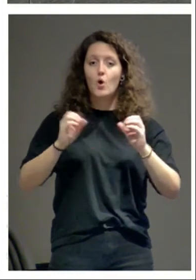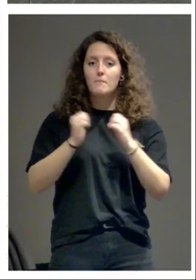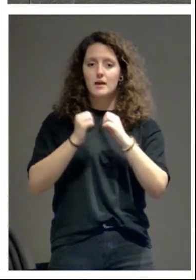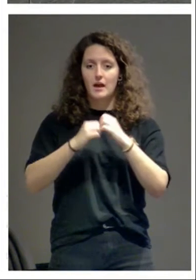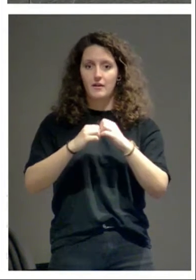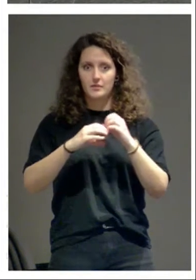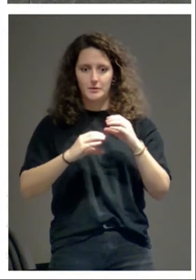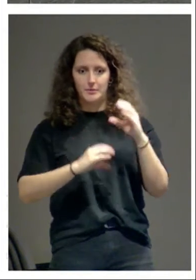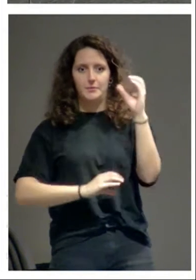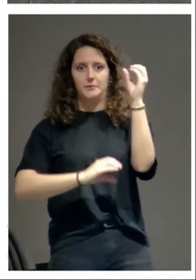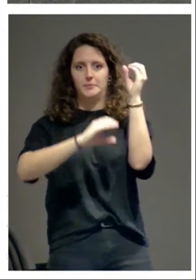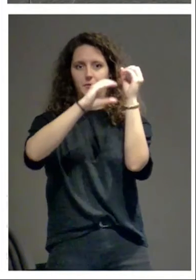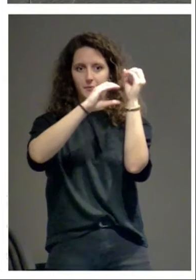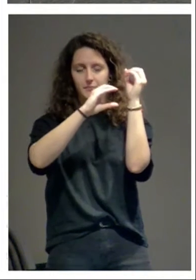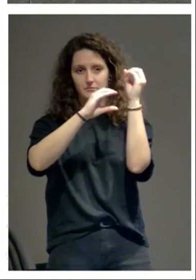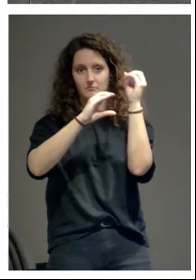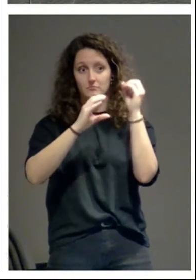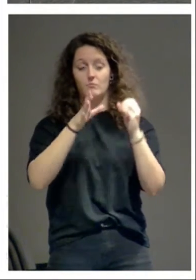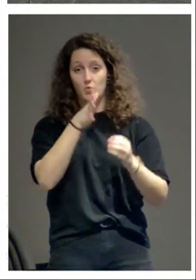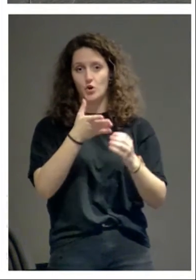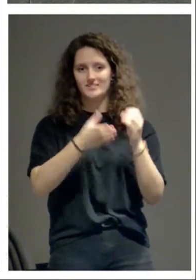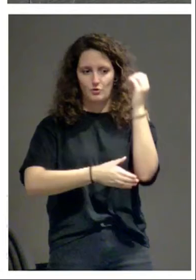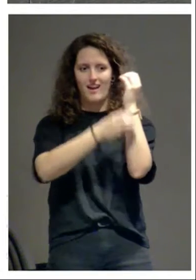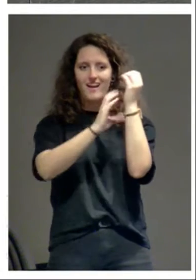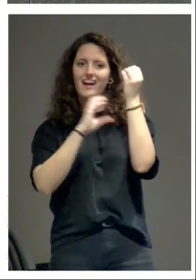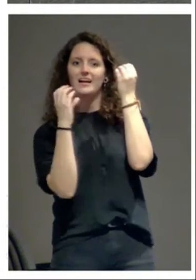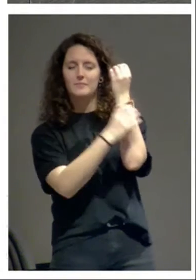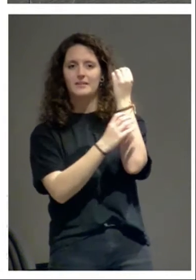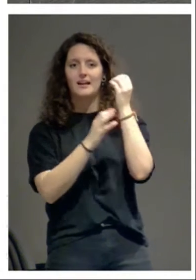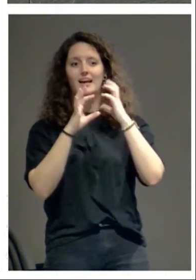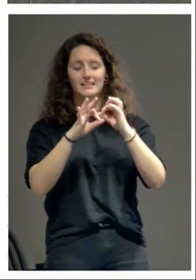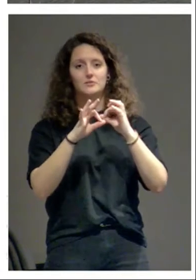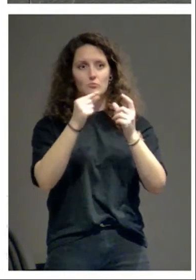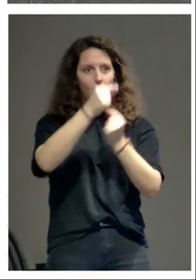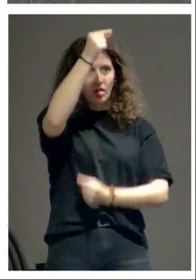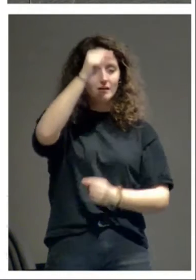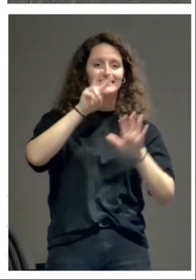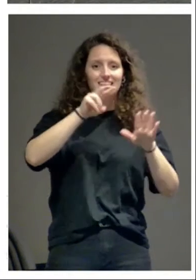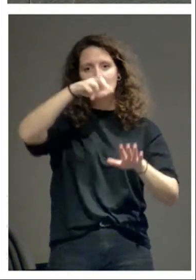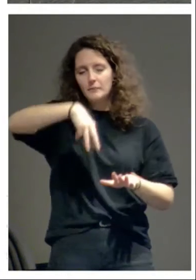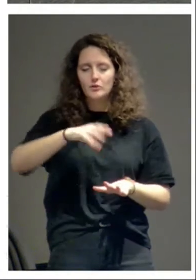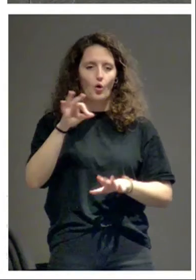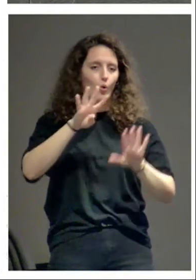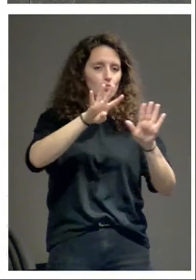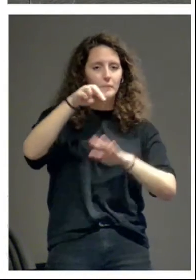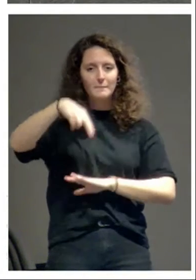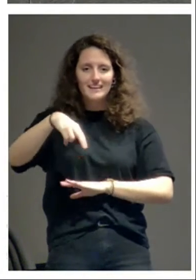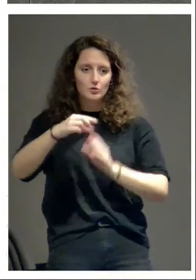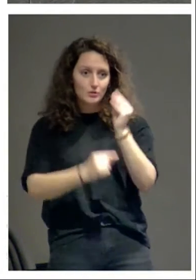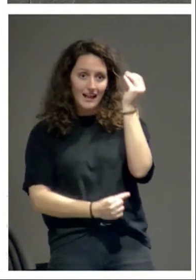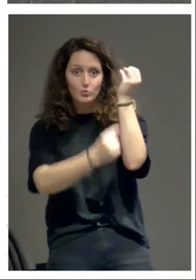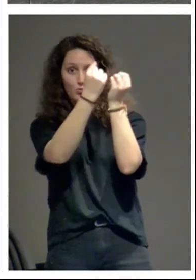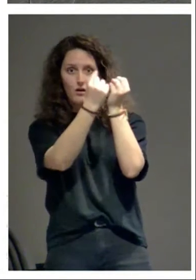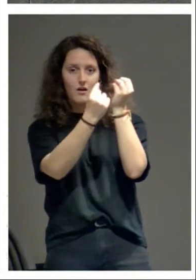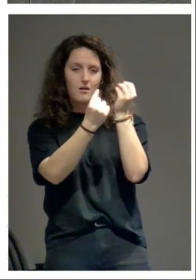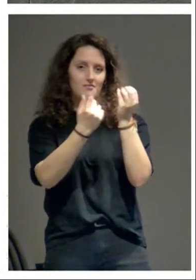en altura. Claro, estamos hablando de que son capiteles que van a estar, pueden estar a siete metros, pueden estar a nueve metros de altura. Entonces,